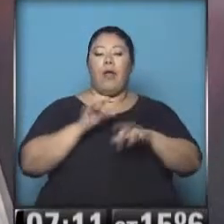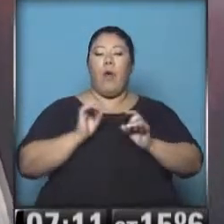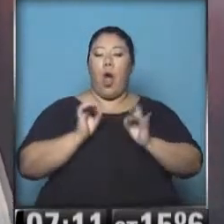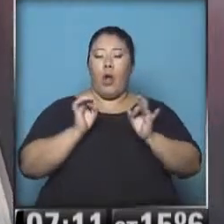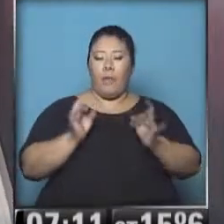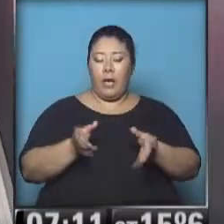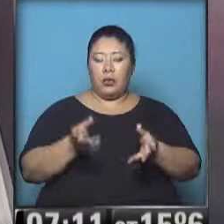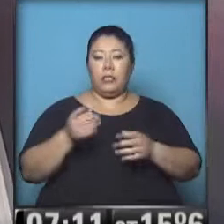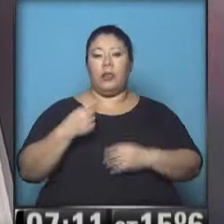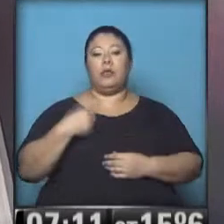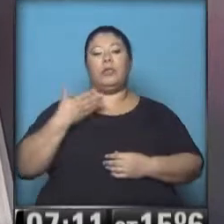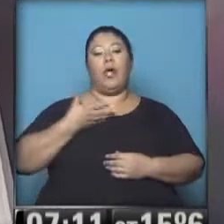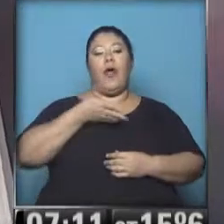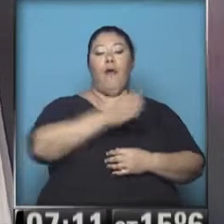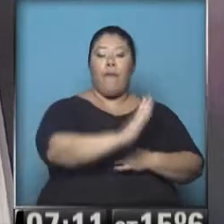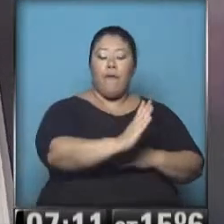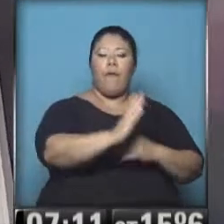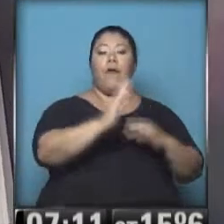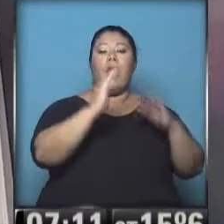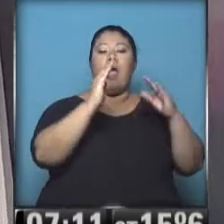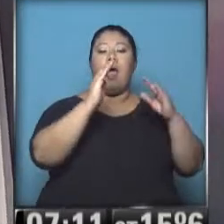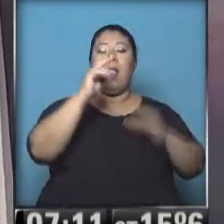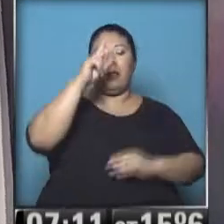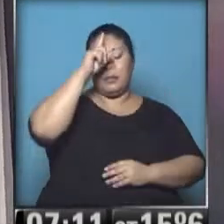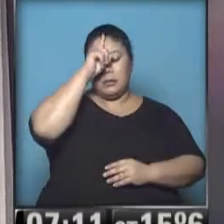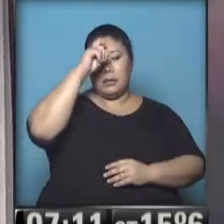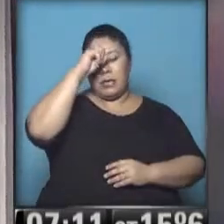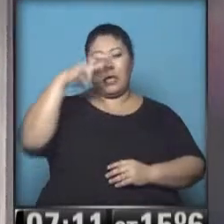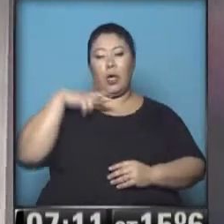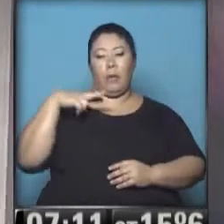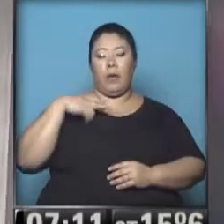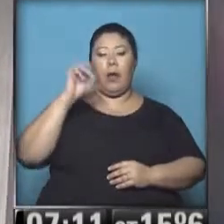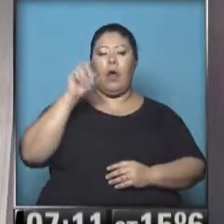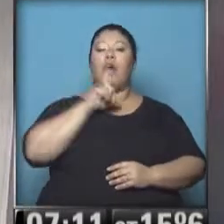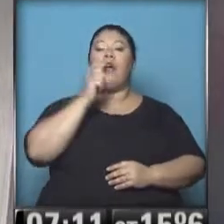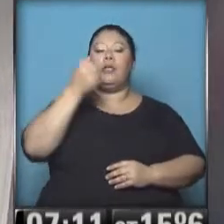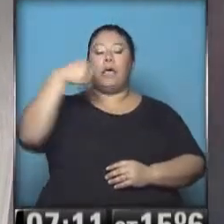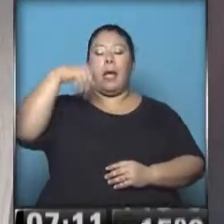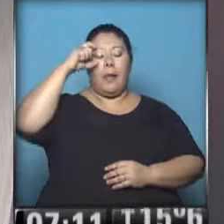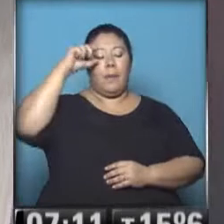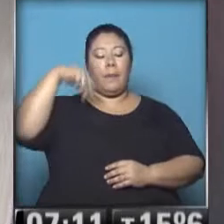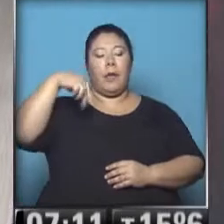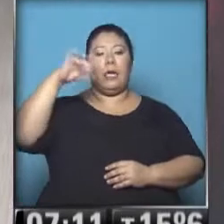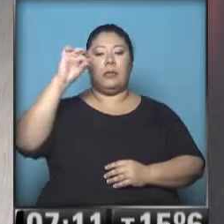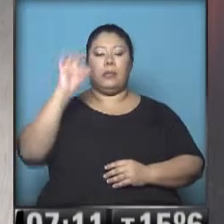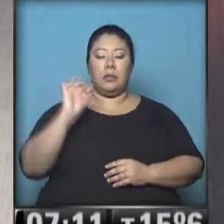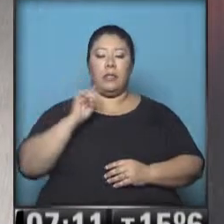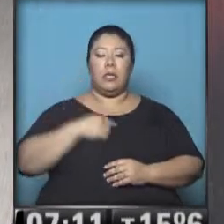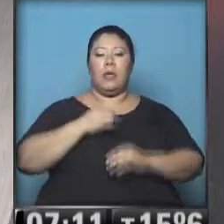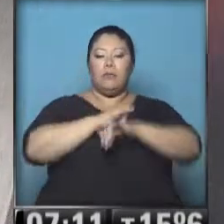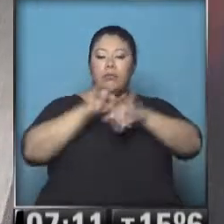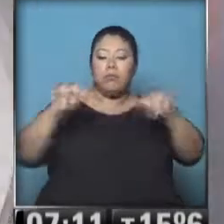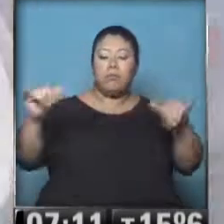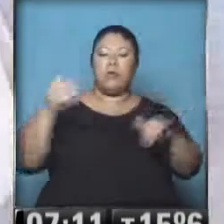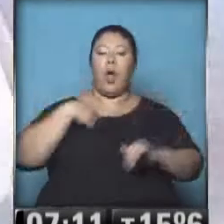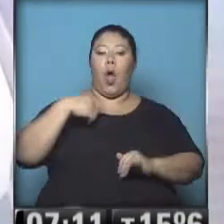Otamendi para estudiar y para el tratamiento. Ese fue el comunicado oficial que se compartió el día de ayer y allí estamos, Alejandro. Laura Mayocki nos